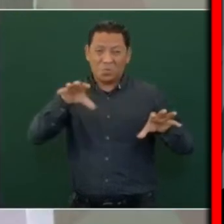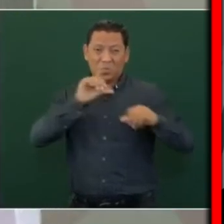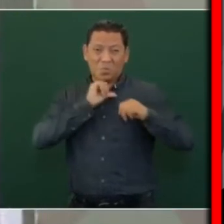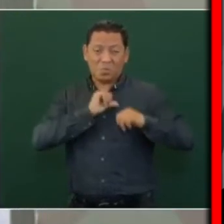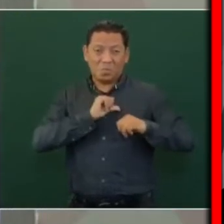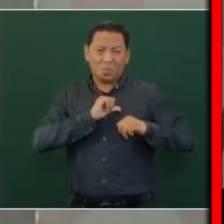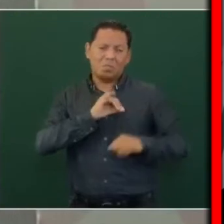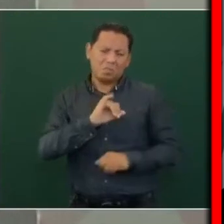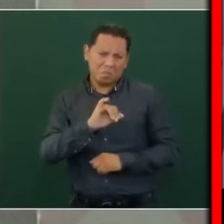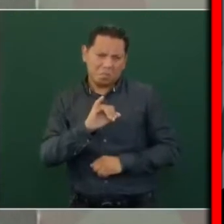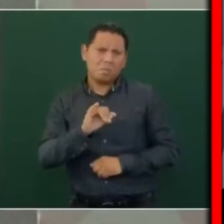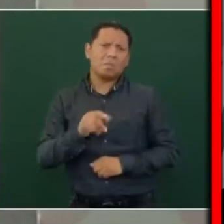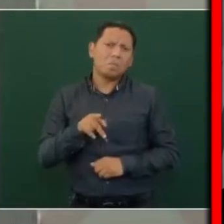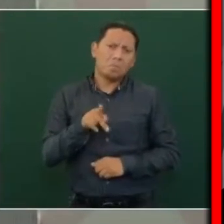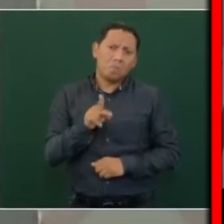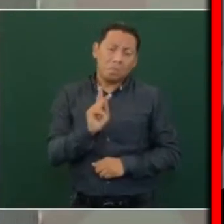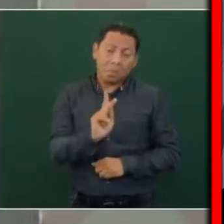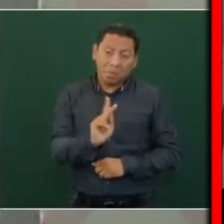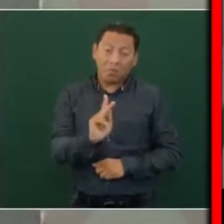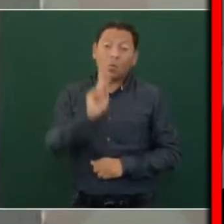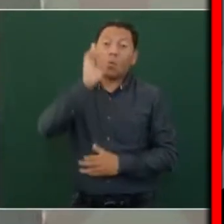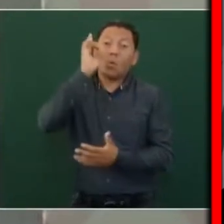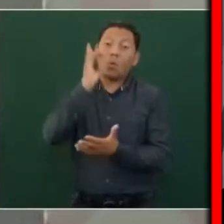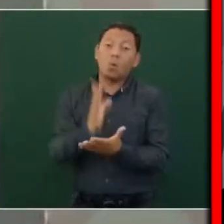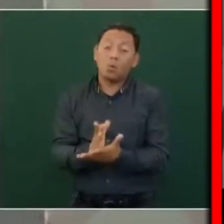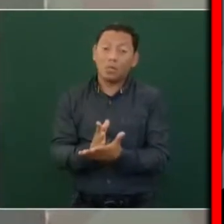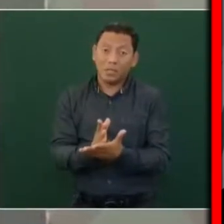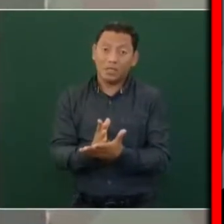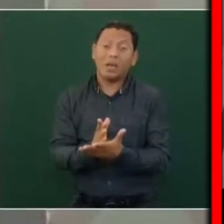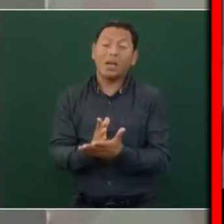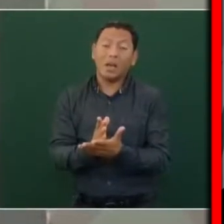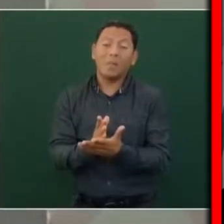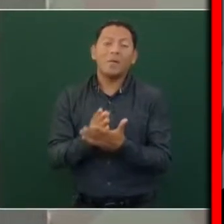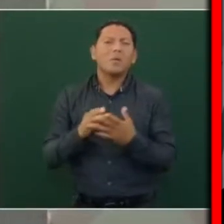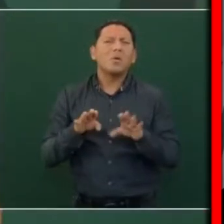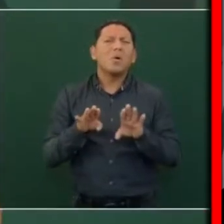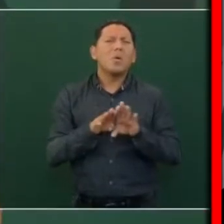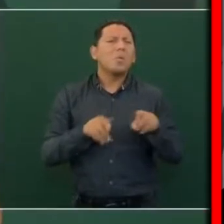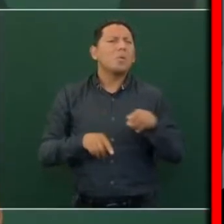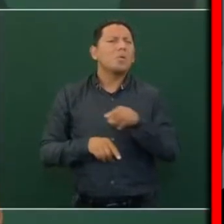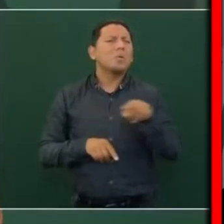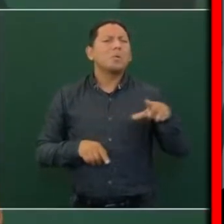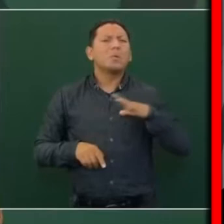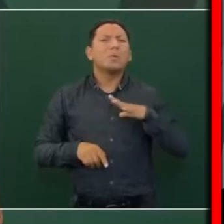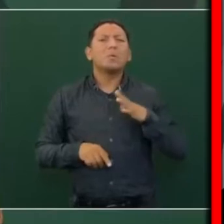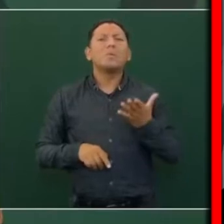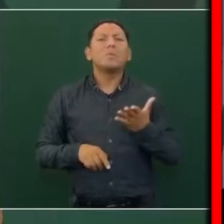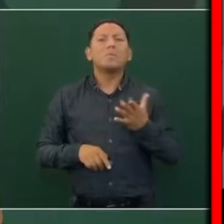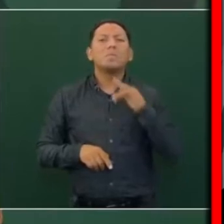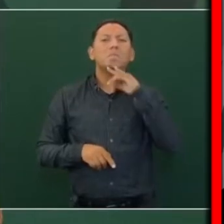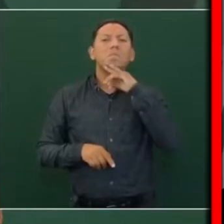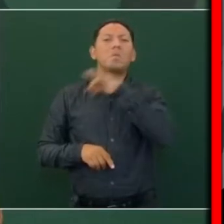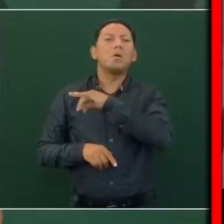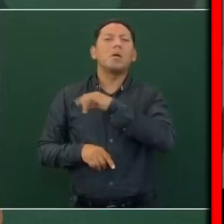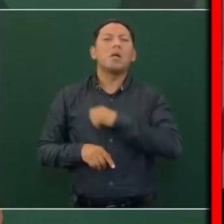pero sólo como parafernalia,